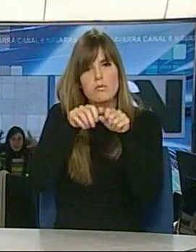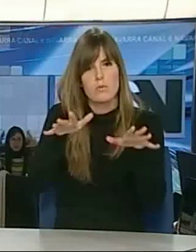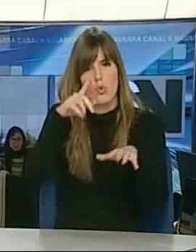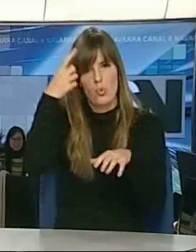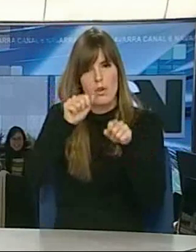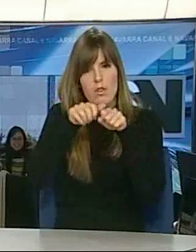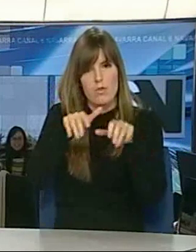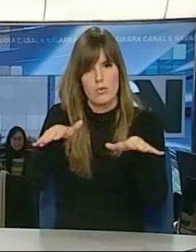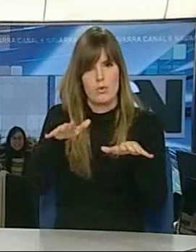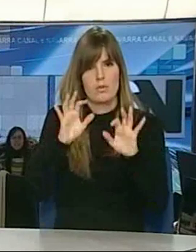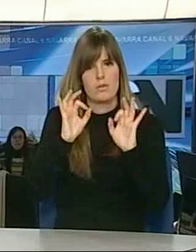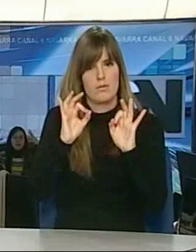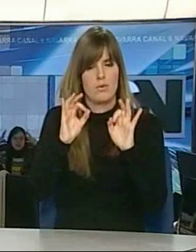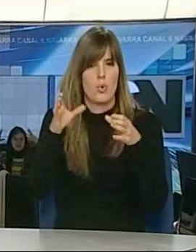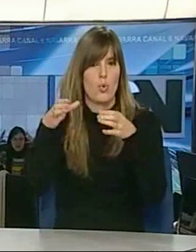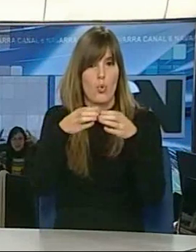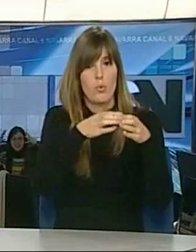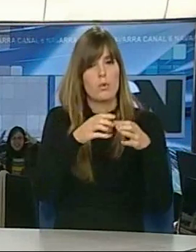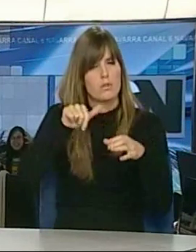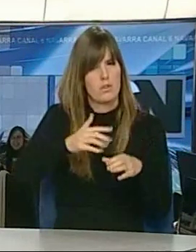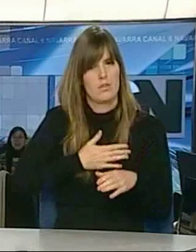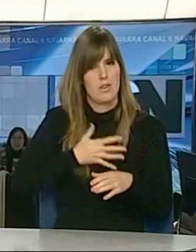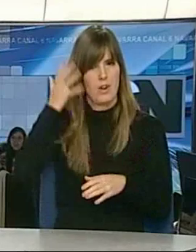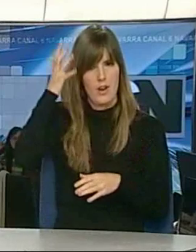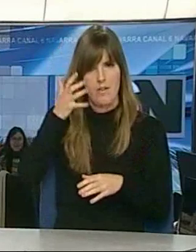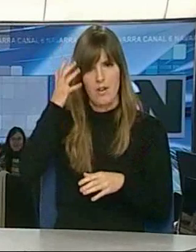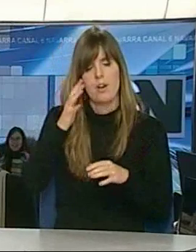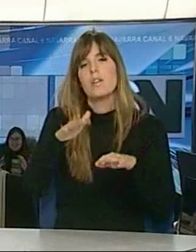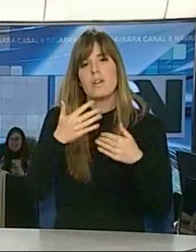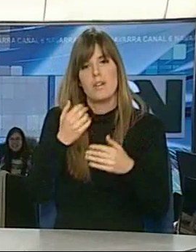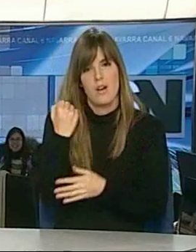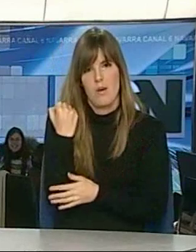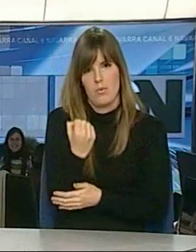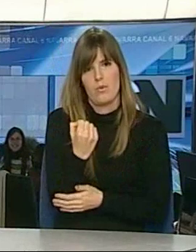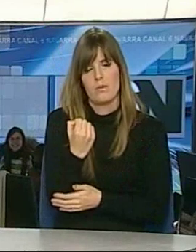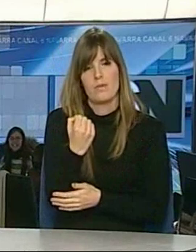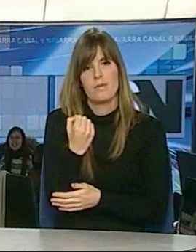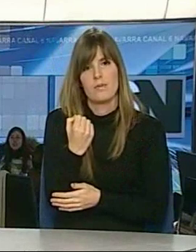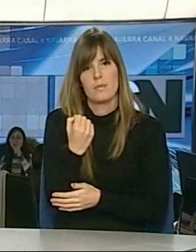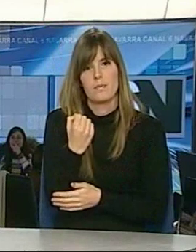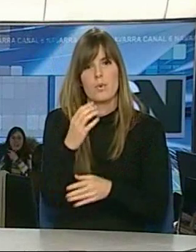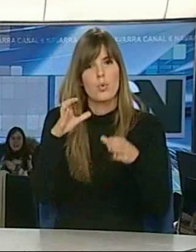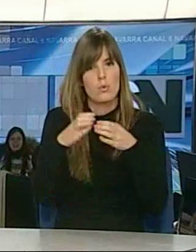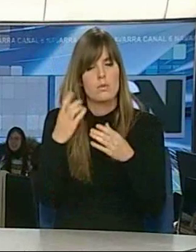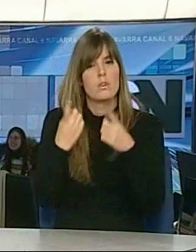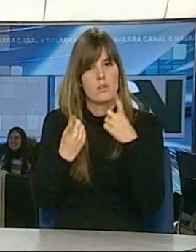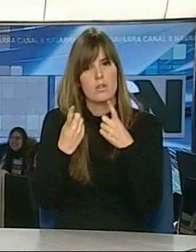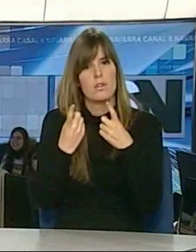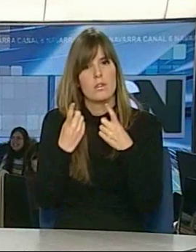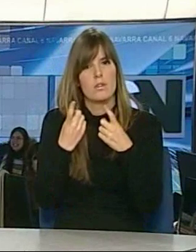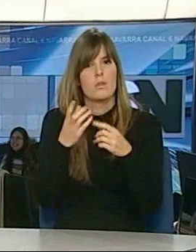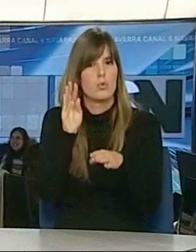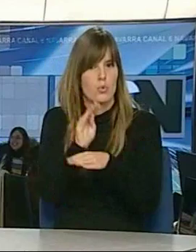la programación a la programación de grupos navarros, y en especial a los grupos que hayan sido subvencionados en